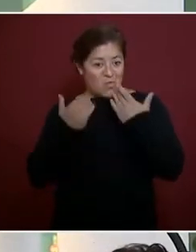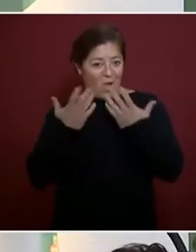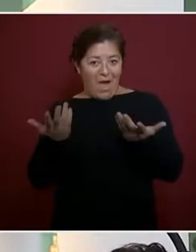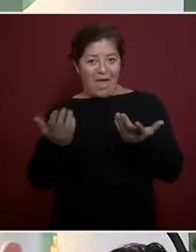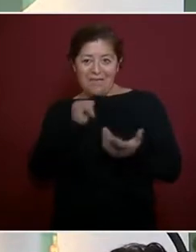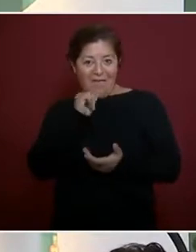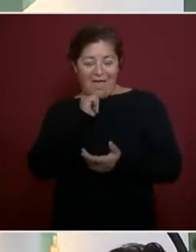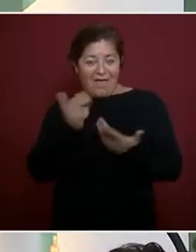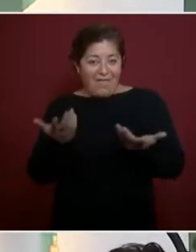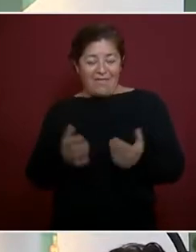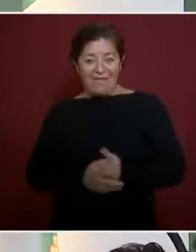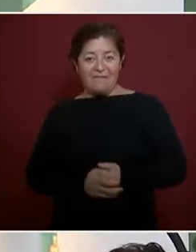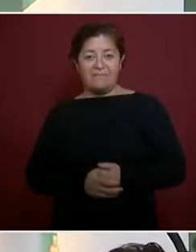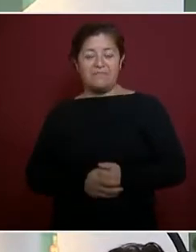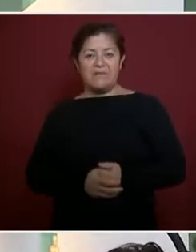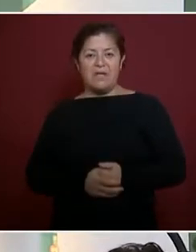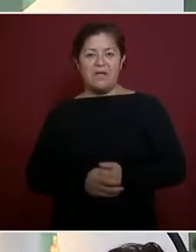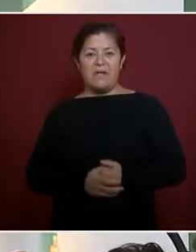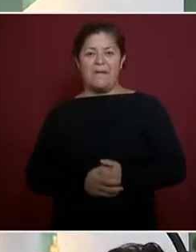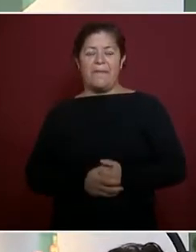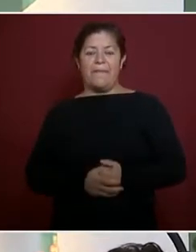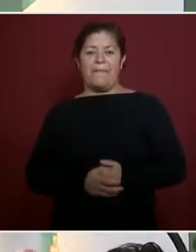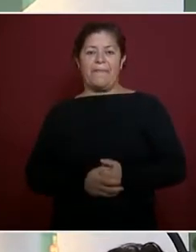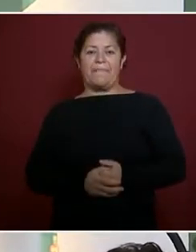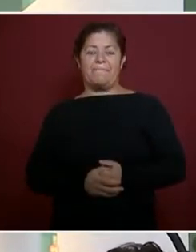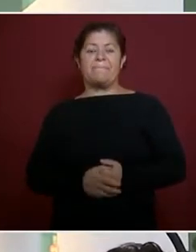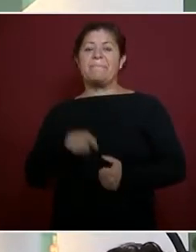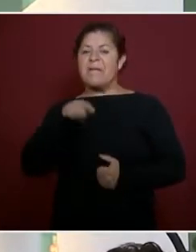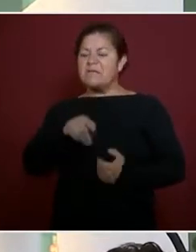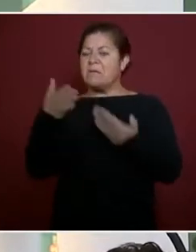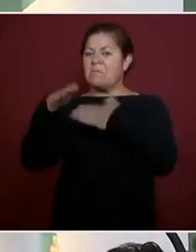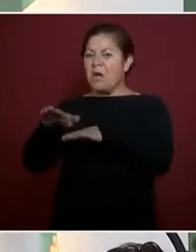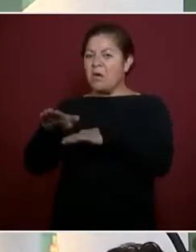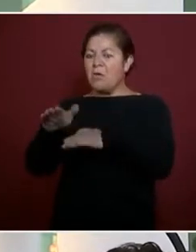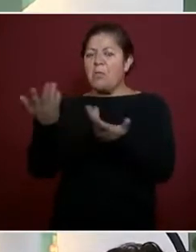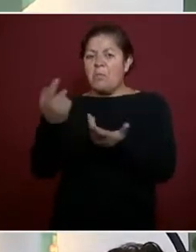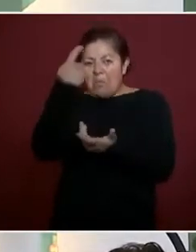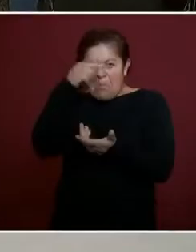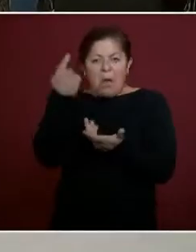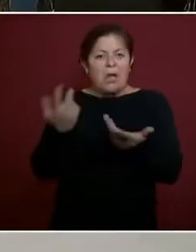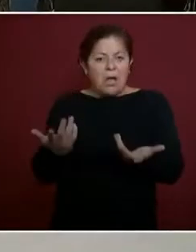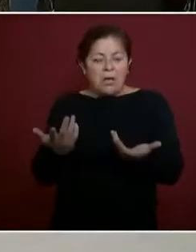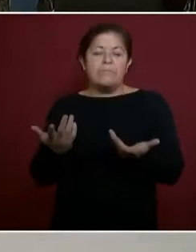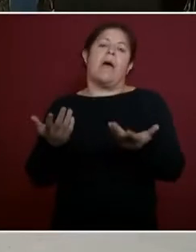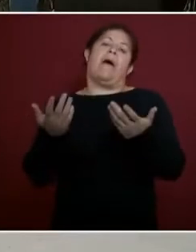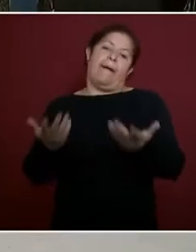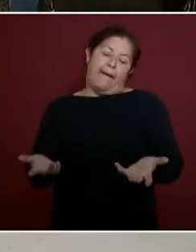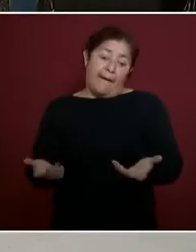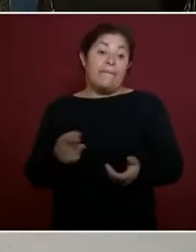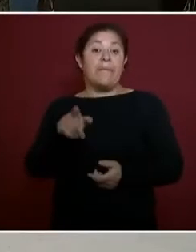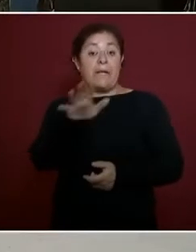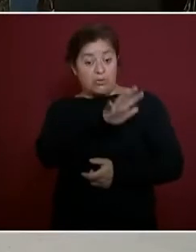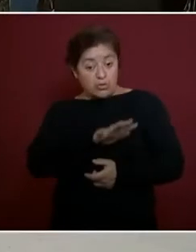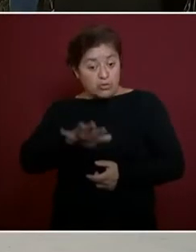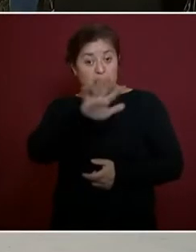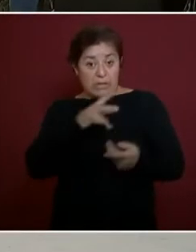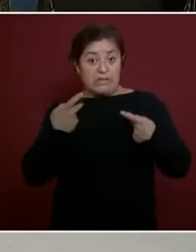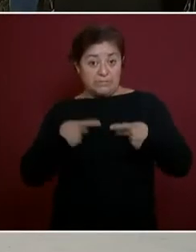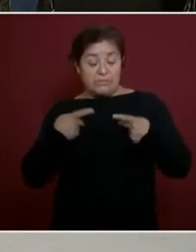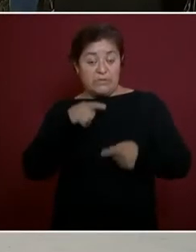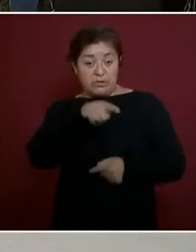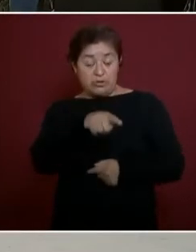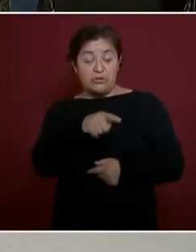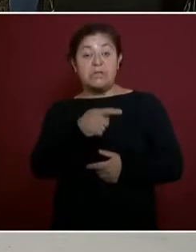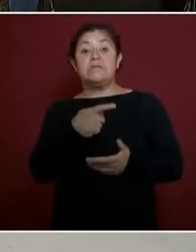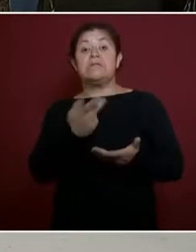Para qué son estas sucursales, para que la gente que recibe